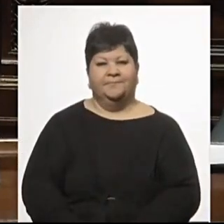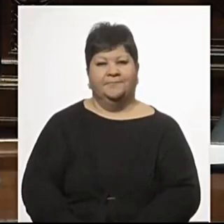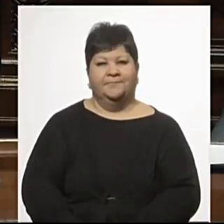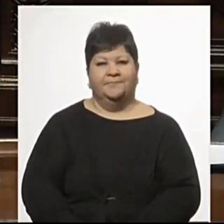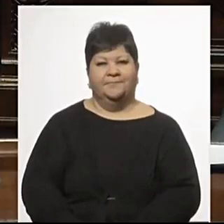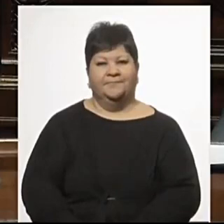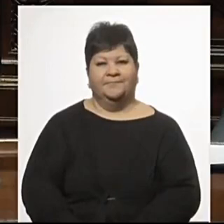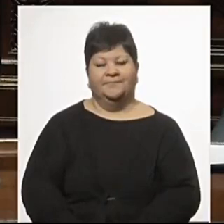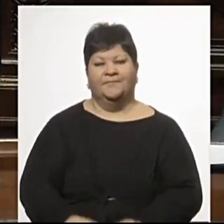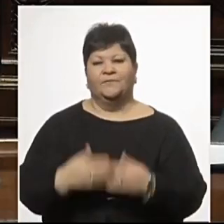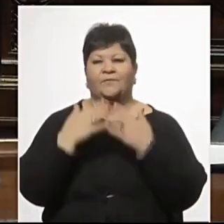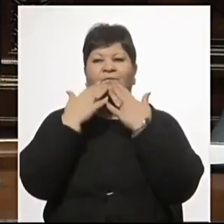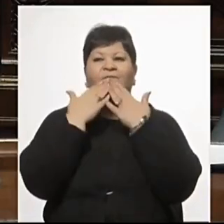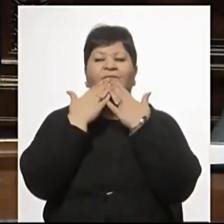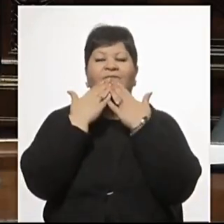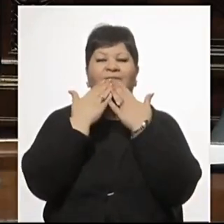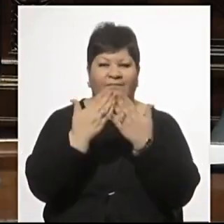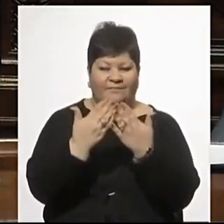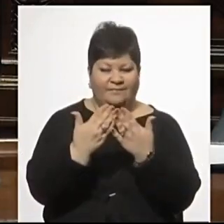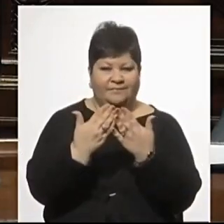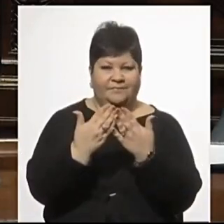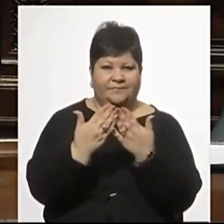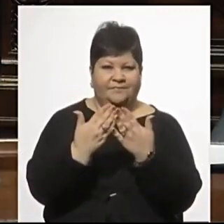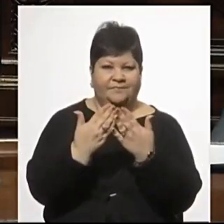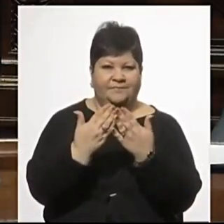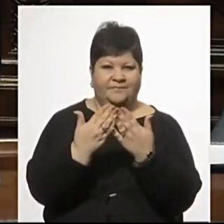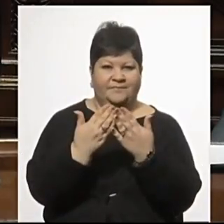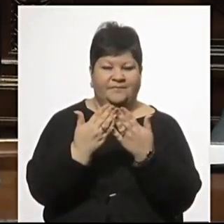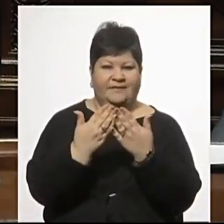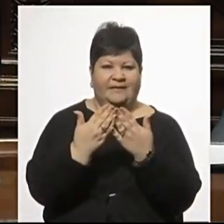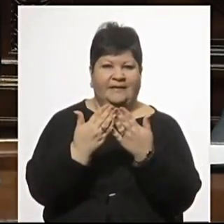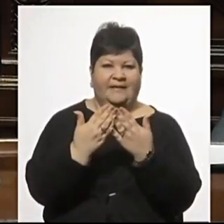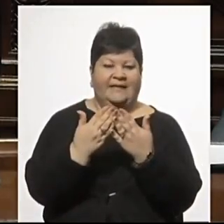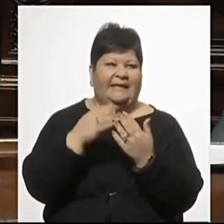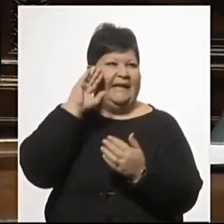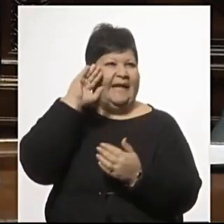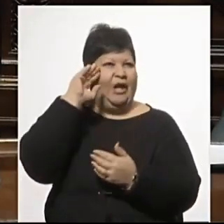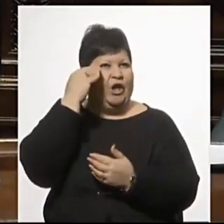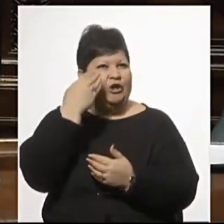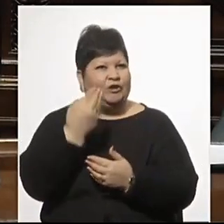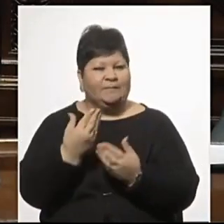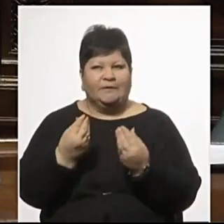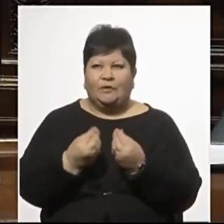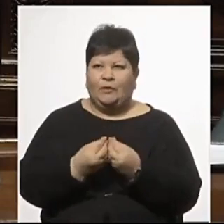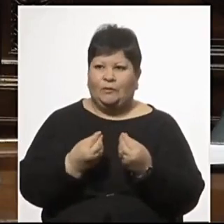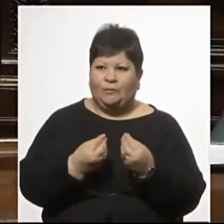le tengo que agradecer tanto reconocimiento.